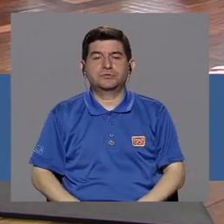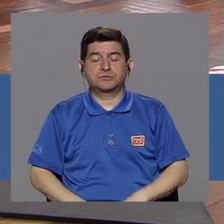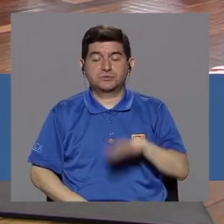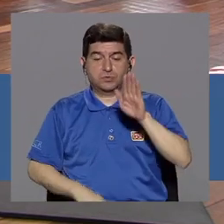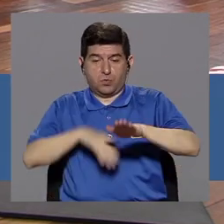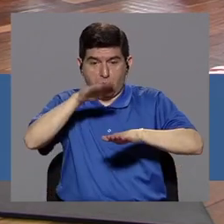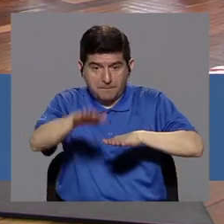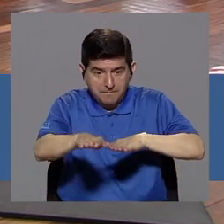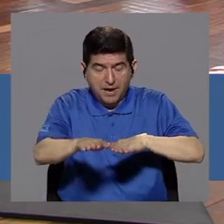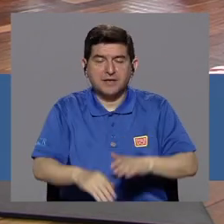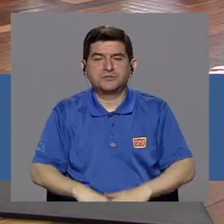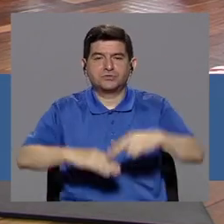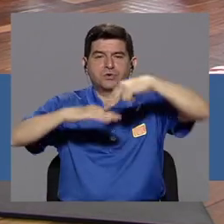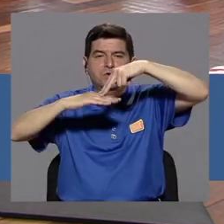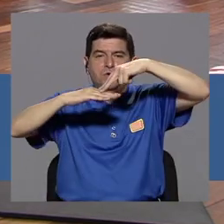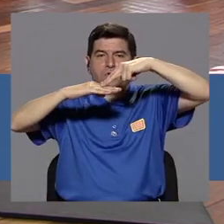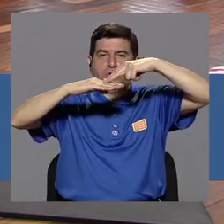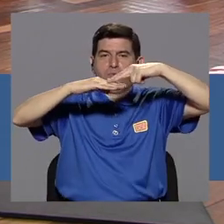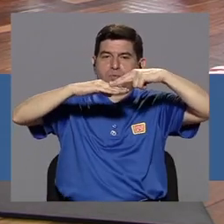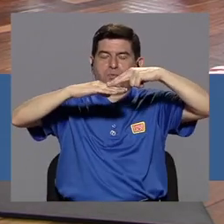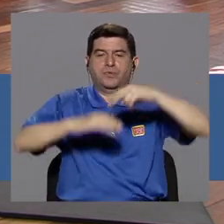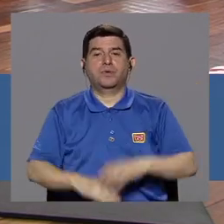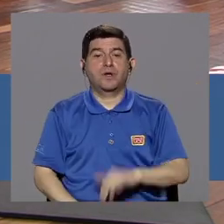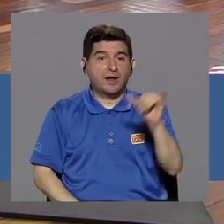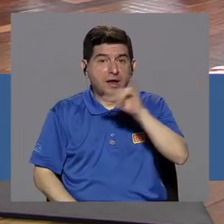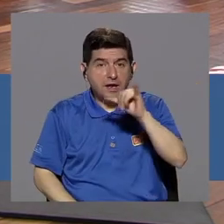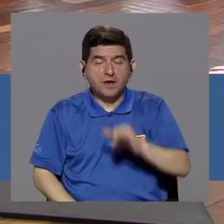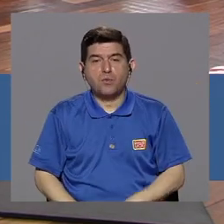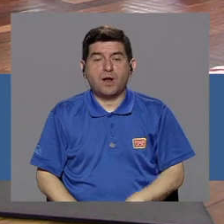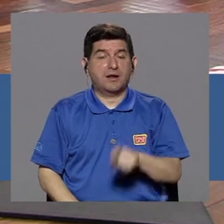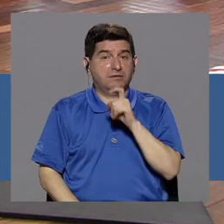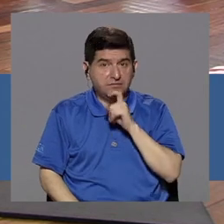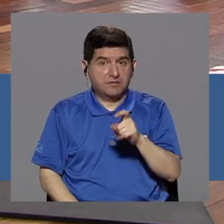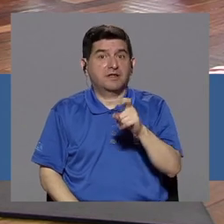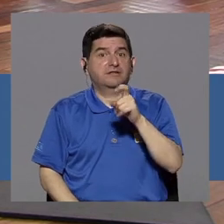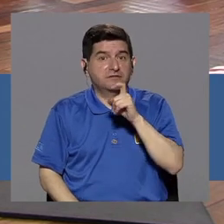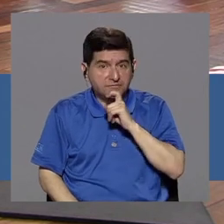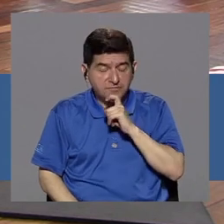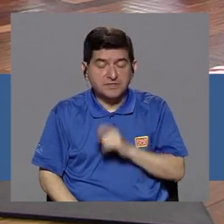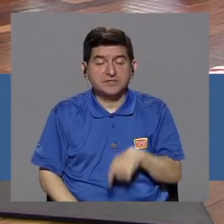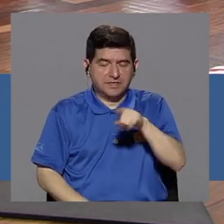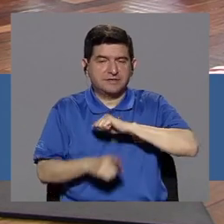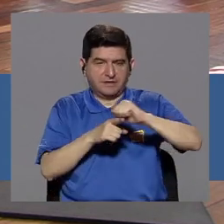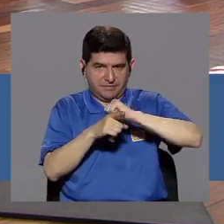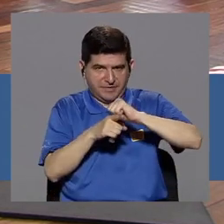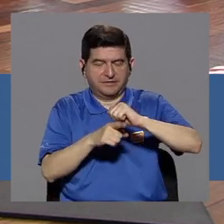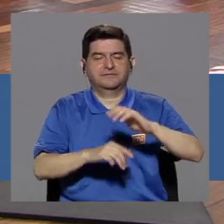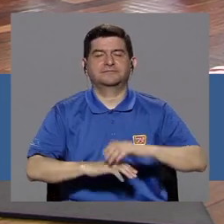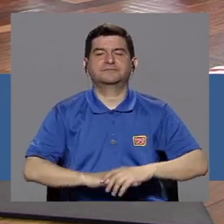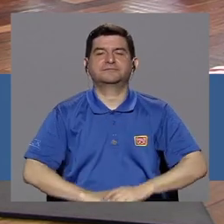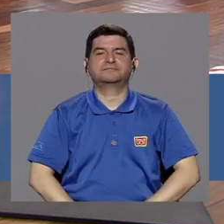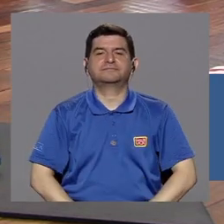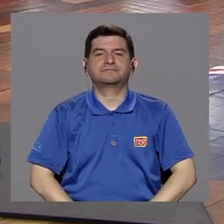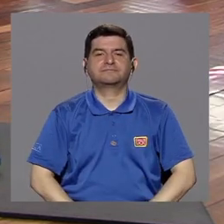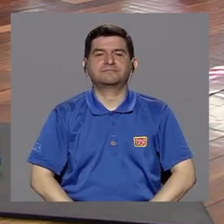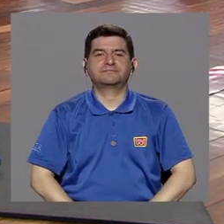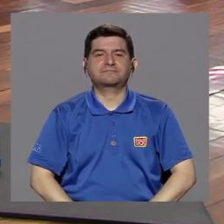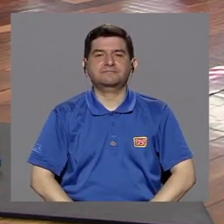Damos un paso adelante y nuestra inclinación aumenta y así mismo la dificultad del ejercicio.